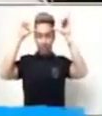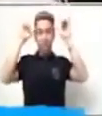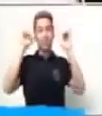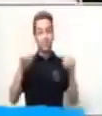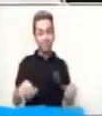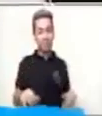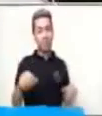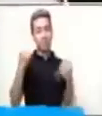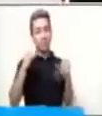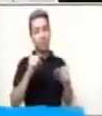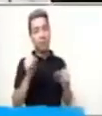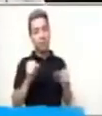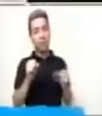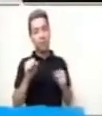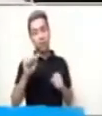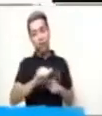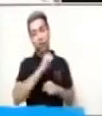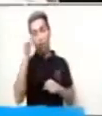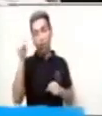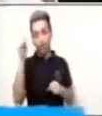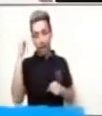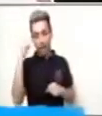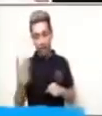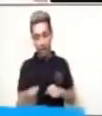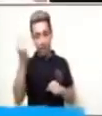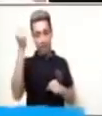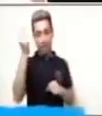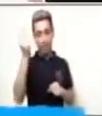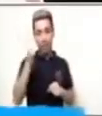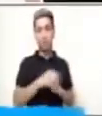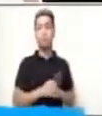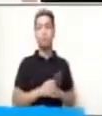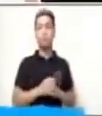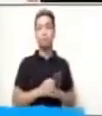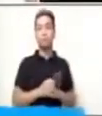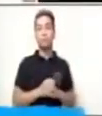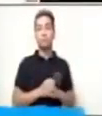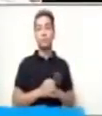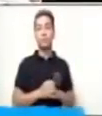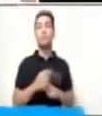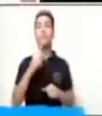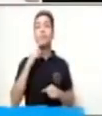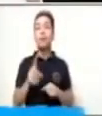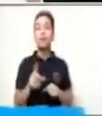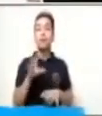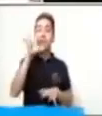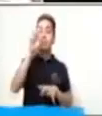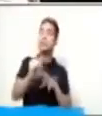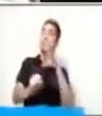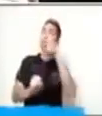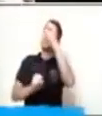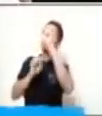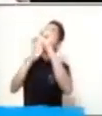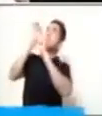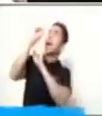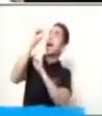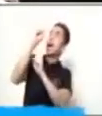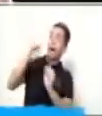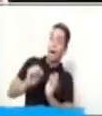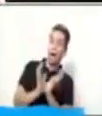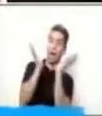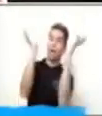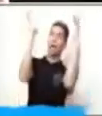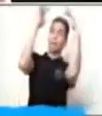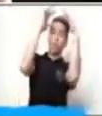con una adivinanza más. Trepo de árbol en árbol. Salto